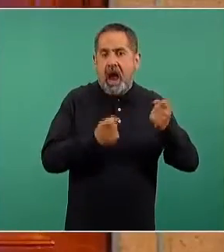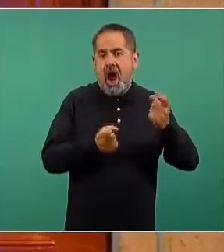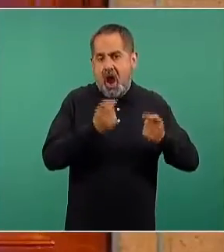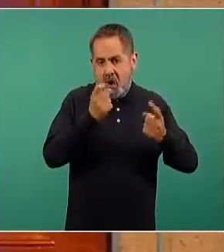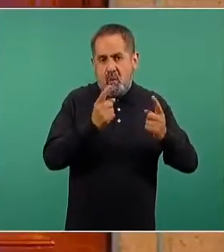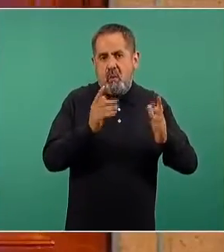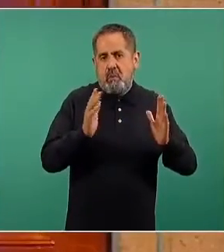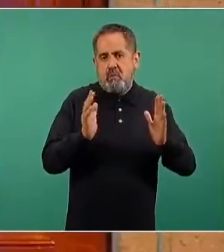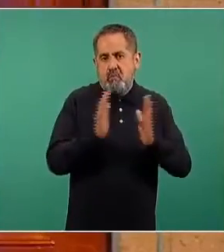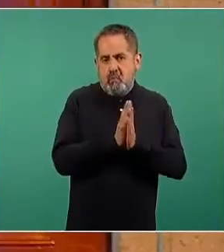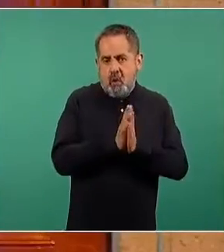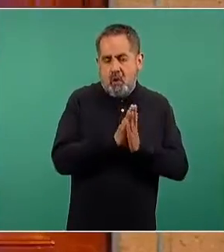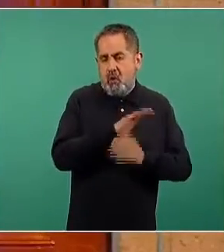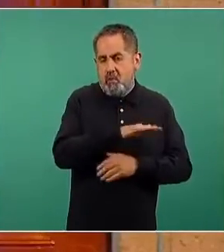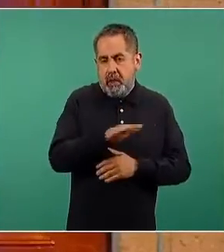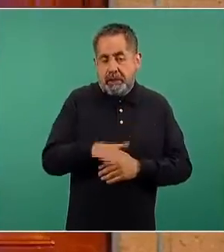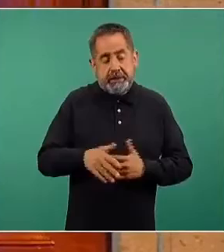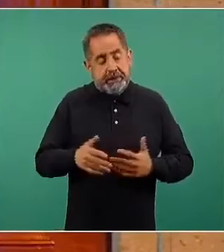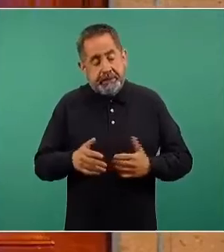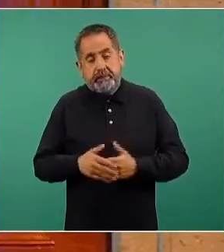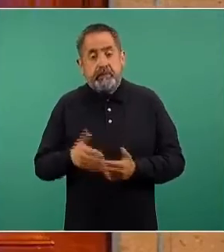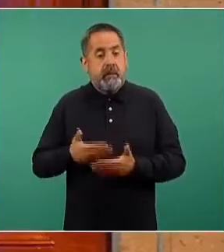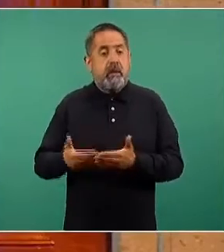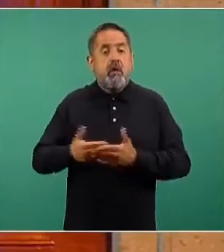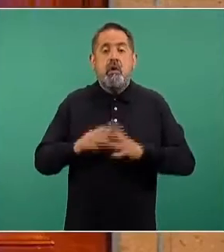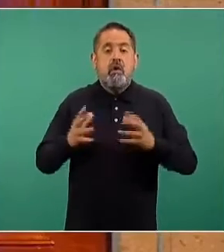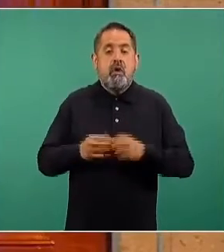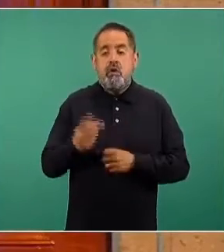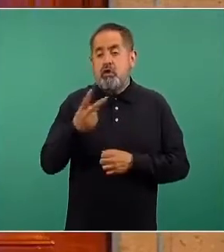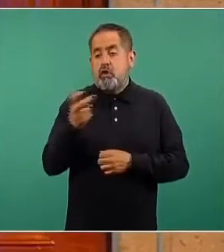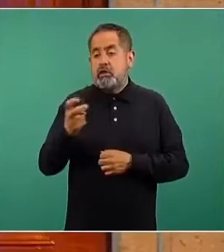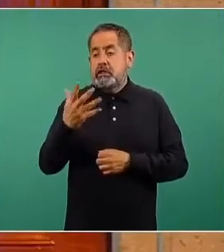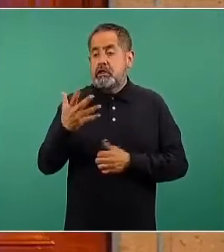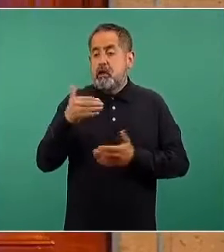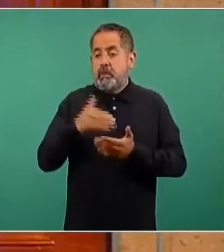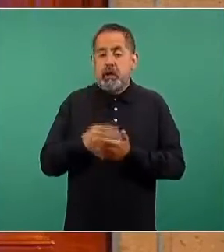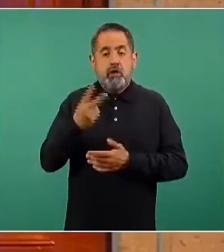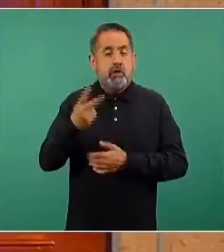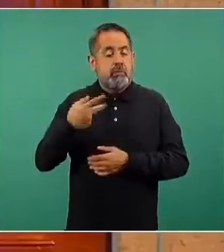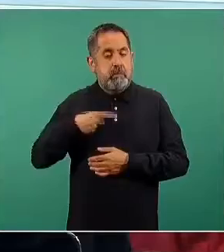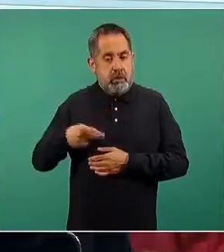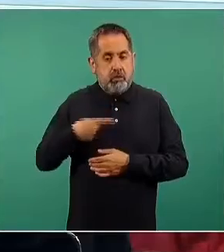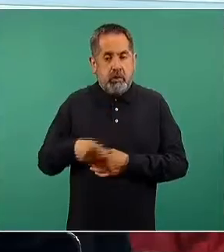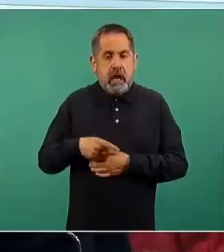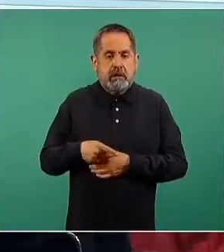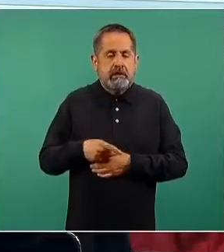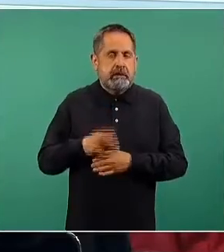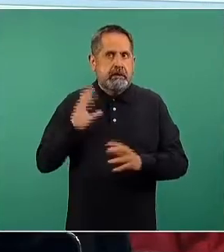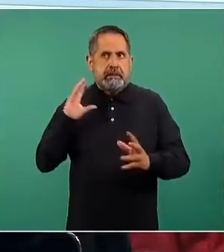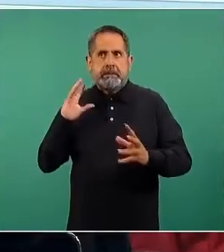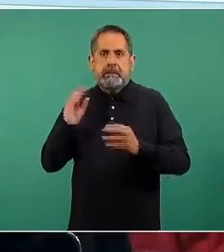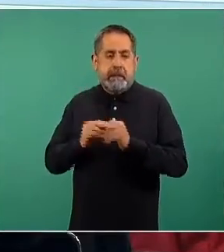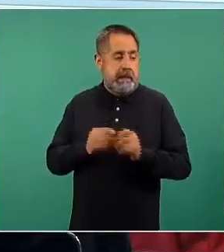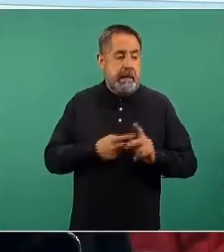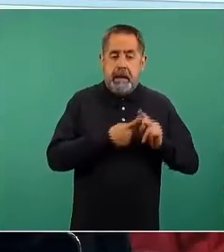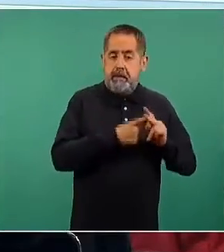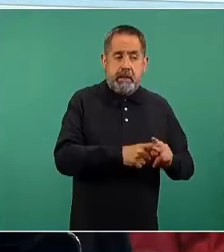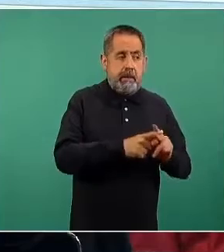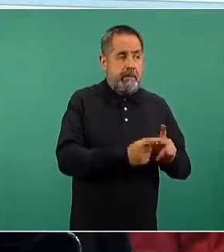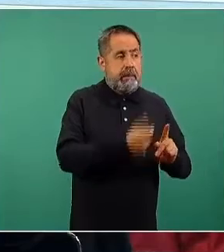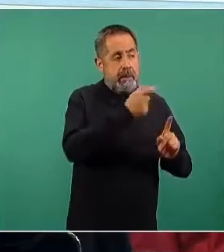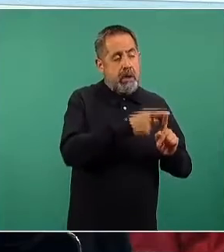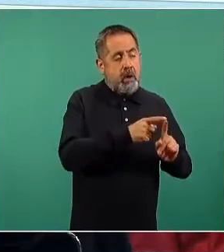defunción de la persona. Y para el día de hoy son 205 mil 2 personas que, de manera acumulada, desde que inició la